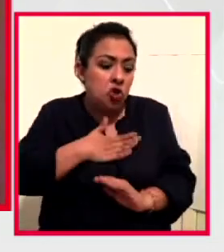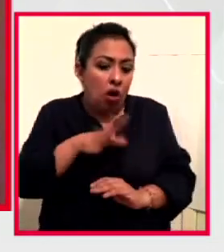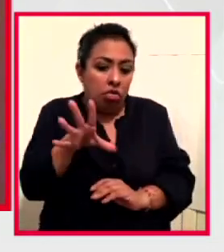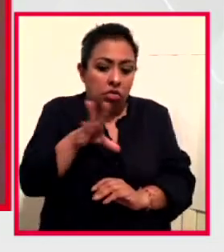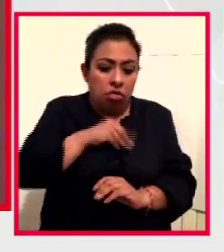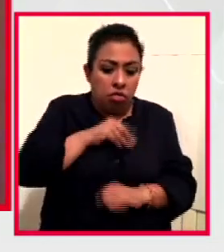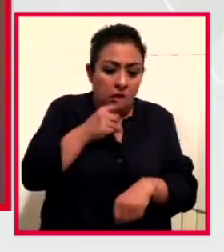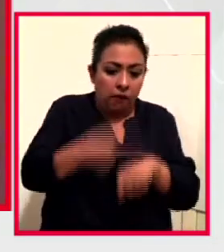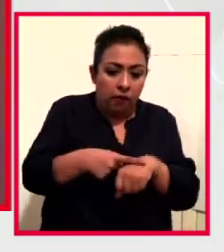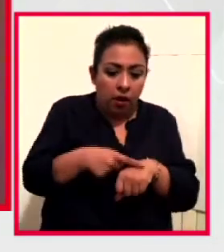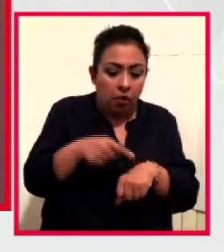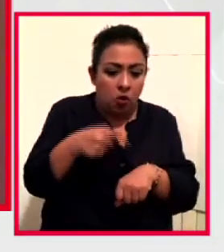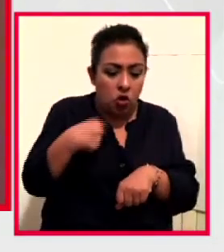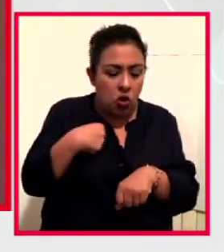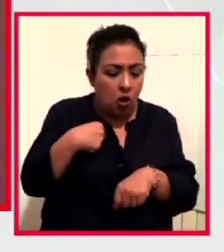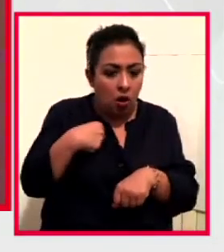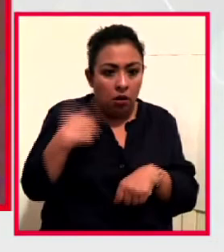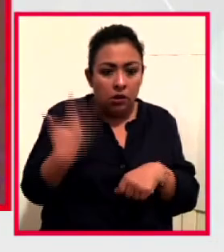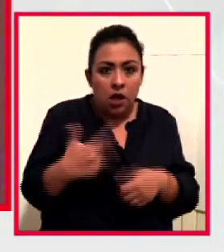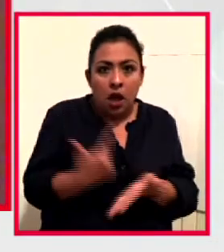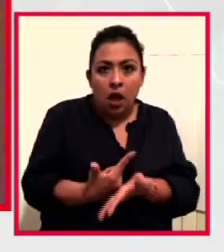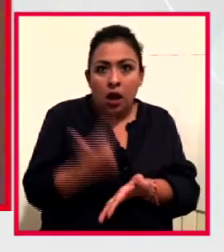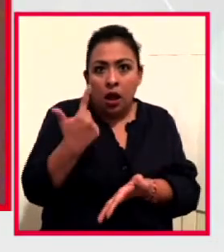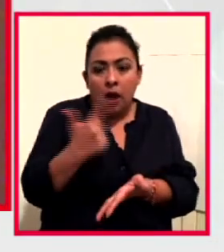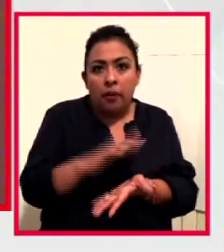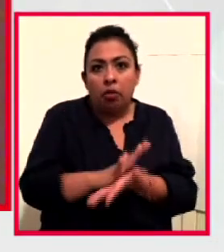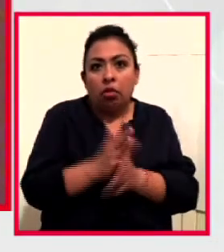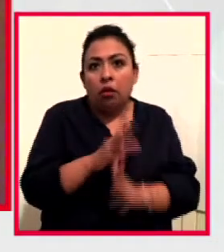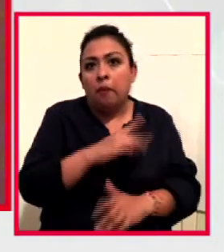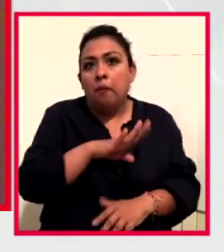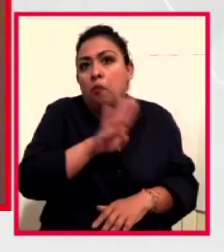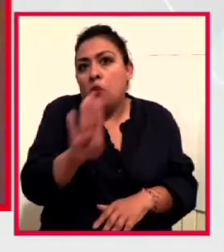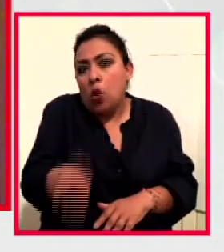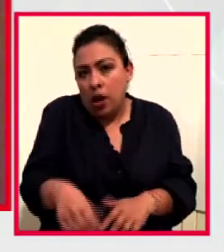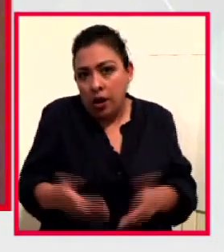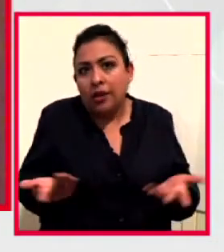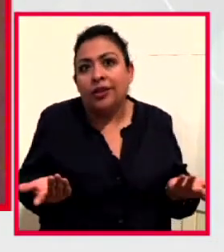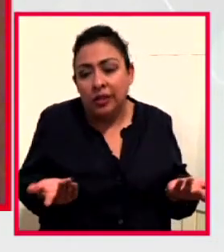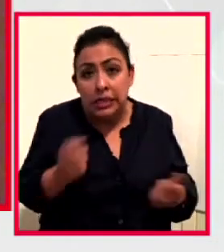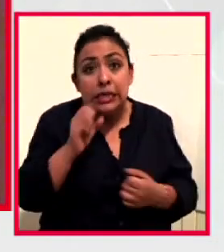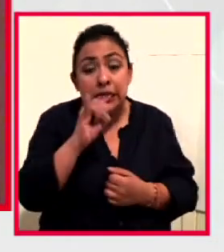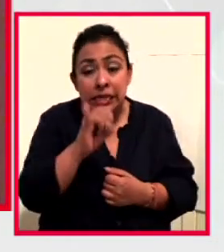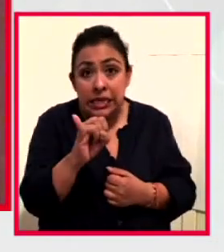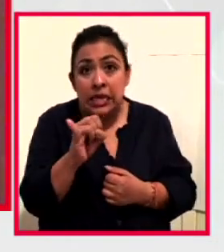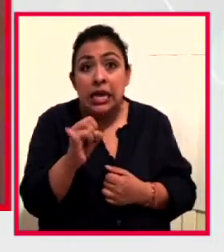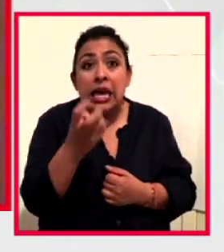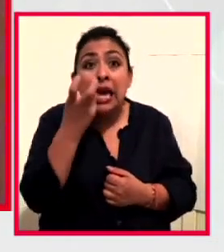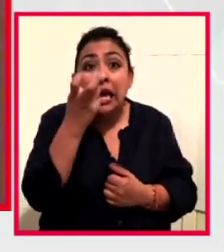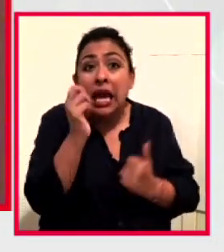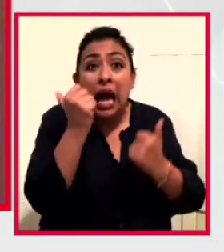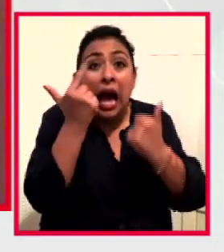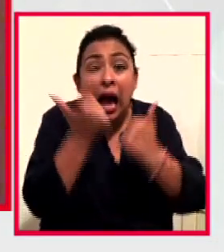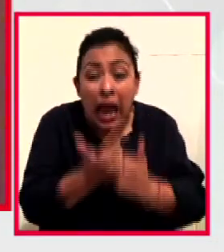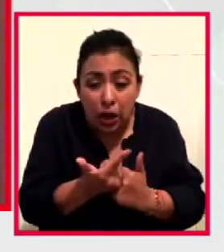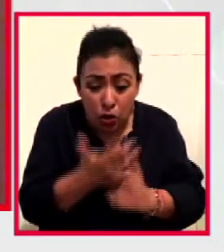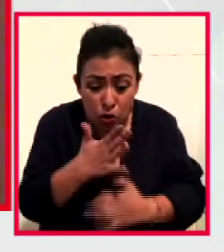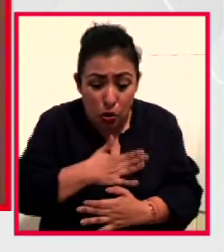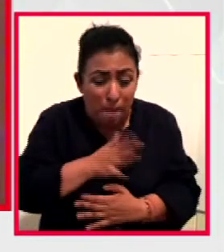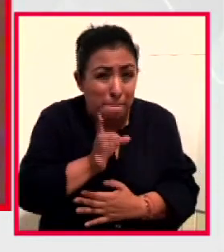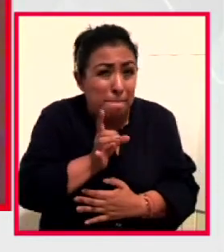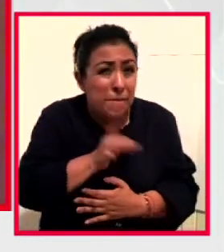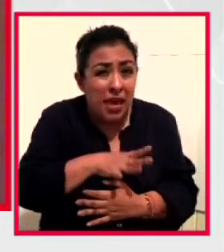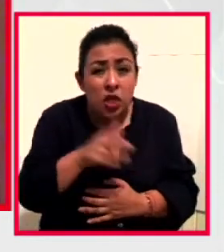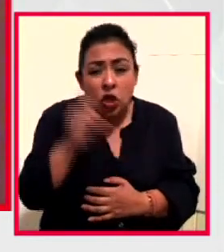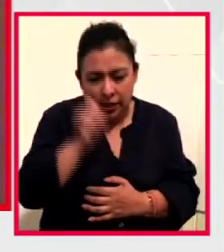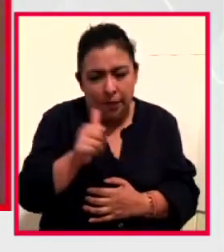que se complica la enfermedad. Y entonces, sí, está sucediendo algo que toca algo, a lo que tenemos un miedo latente todo